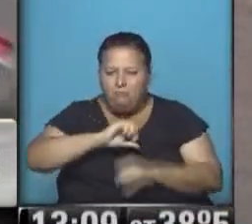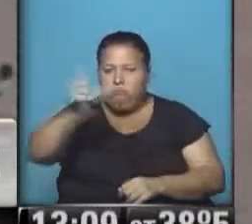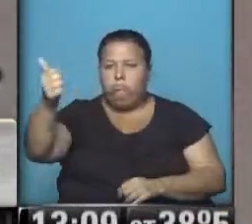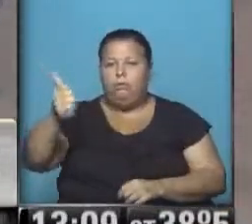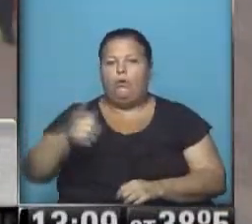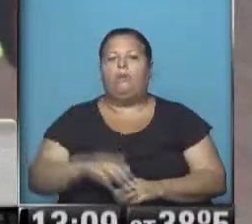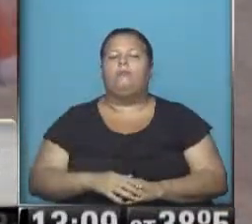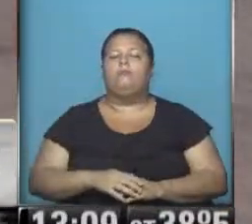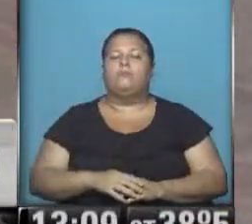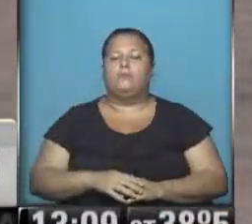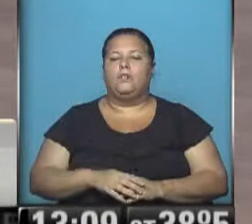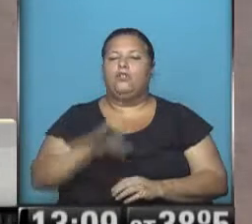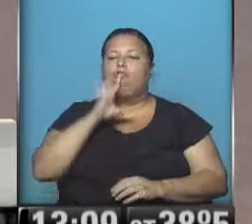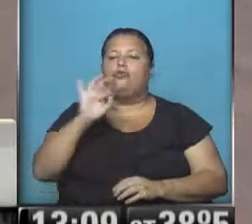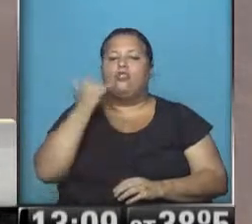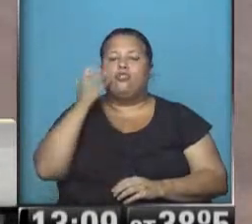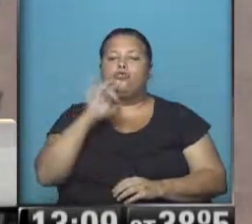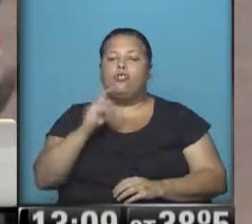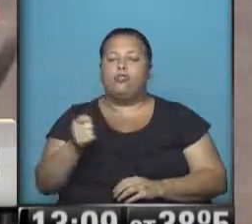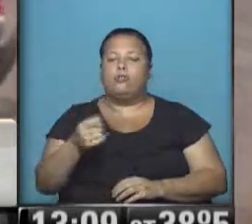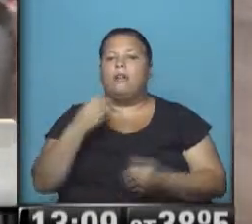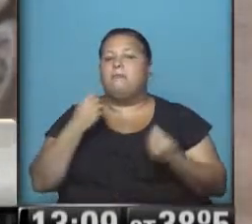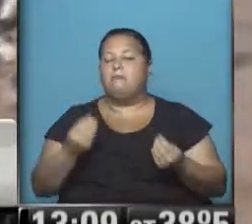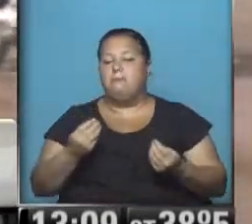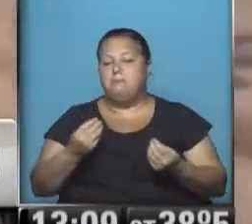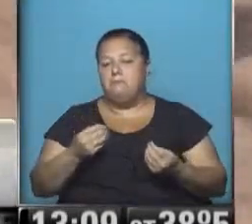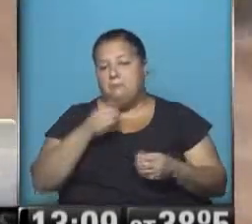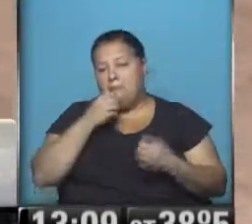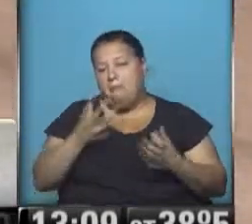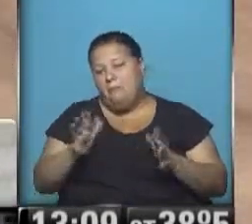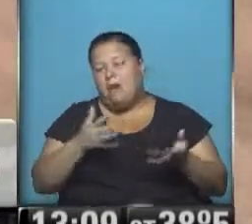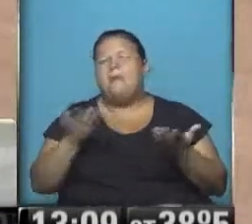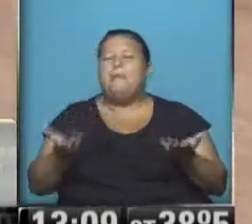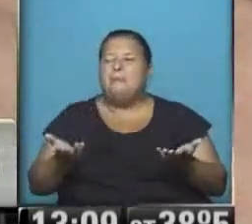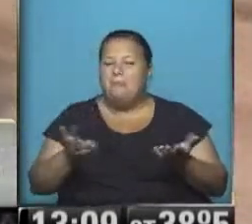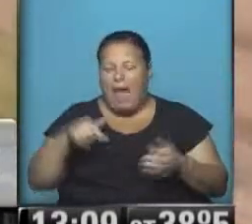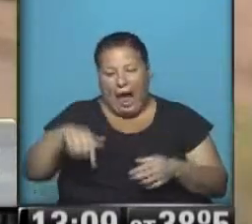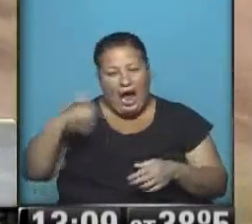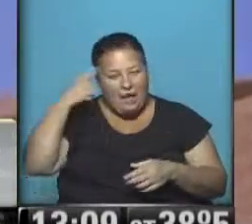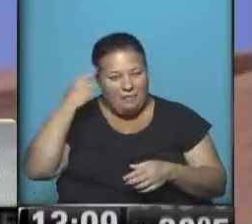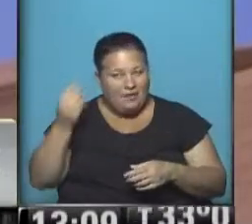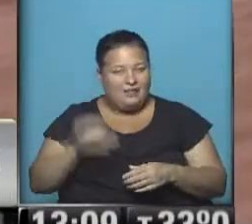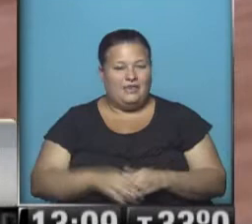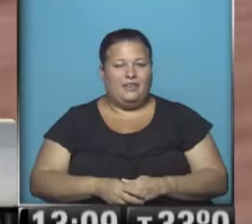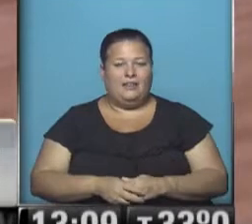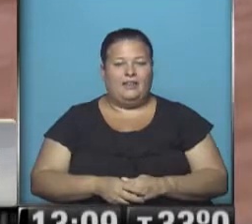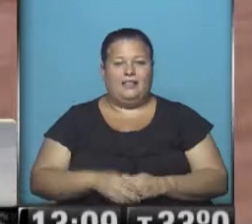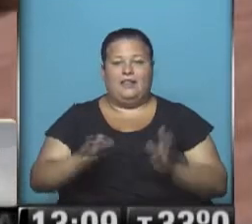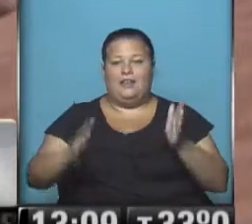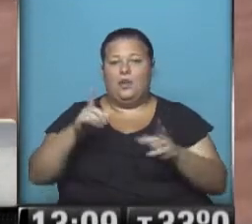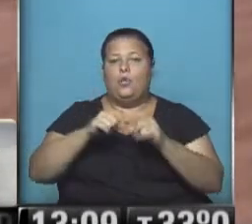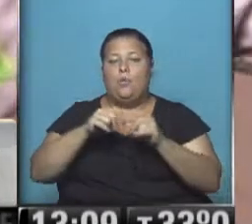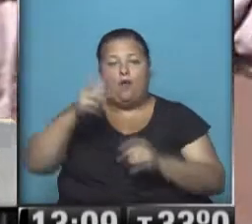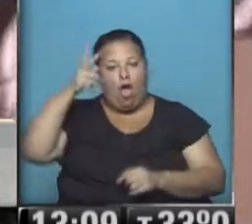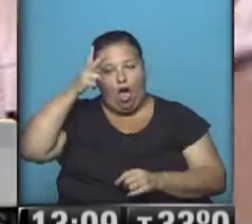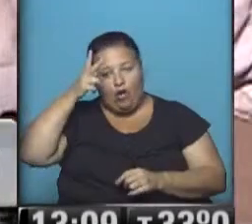y ganó con un Toyota para darle una sopercita. Lo que pasa es que ya hay tener en cuenta. Estamos en la etapa número